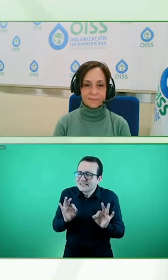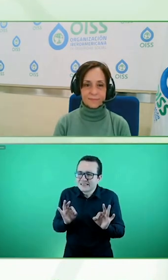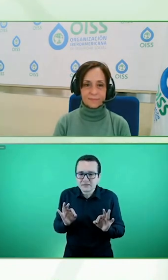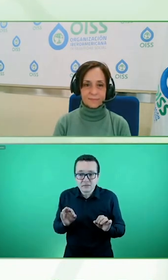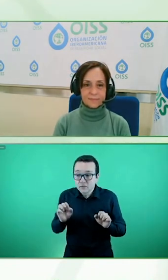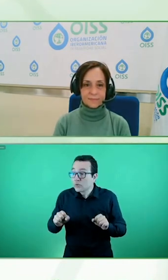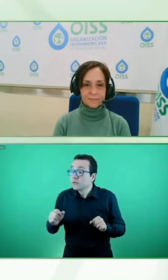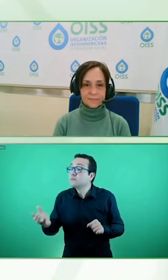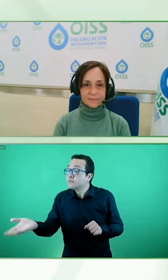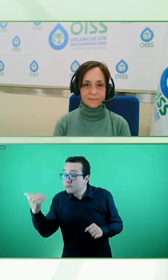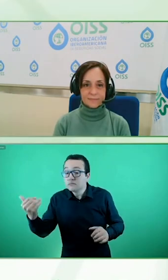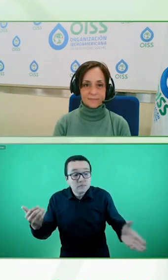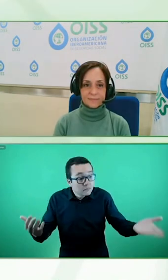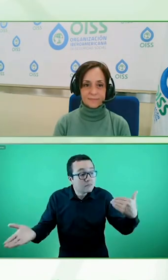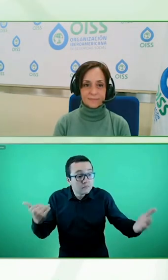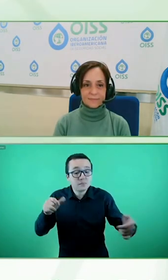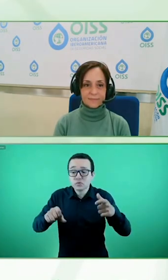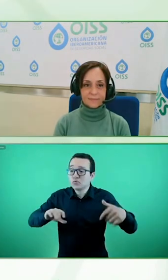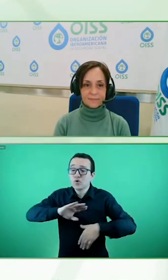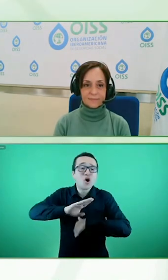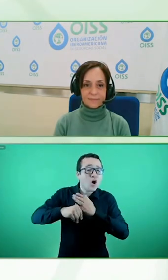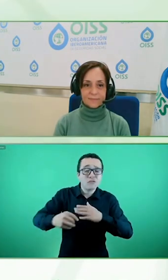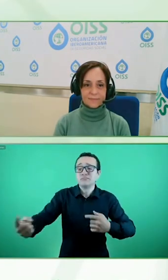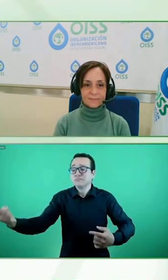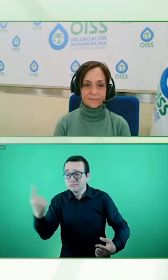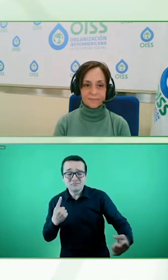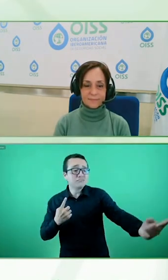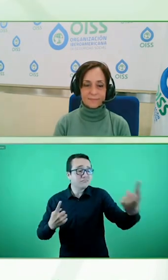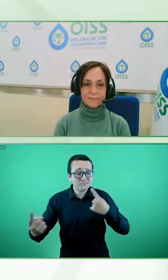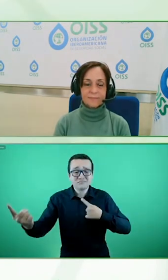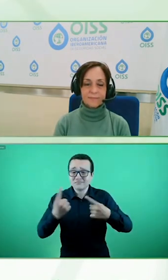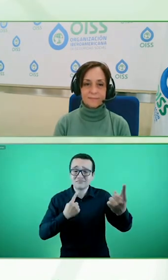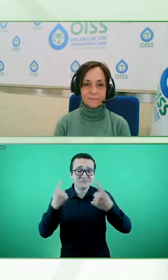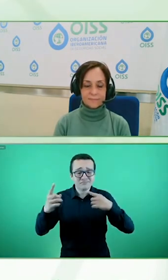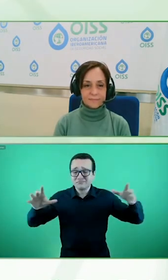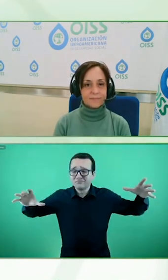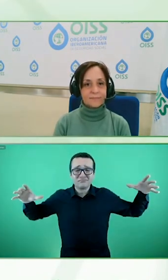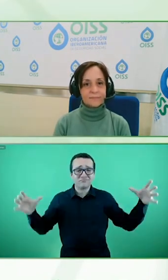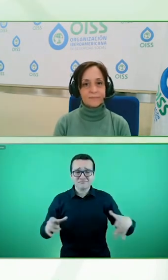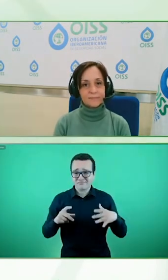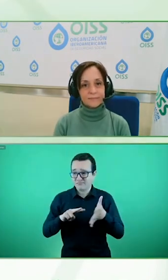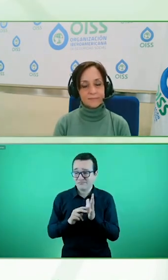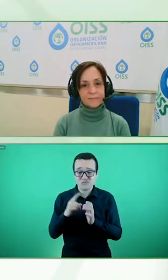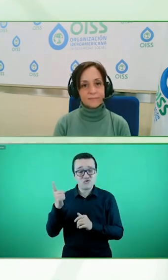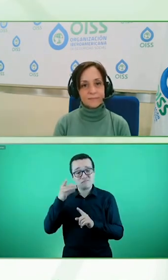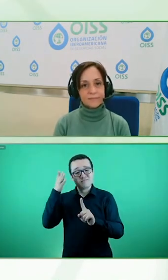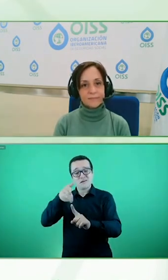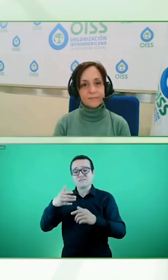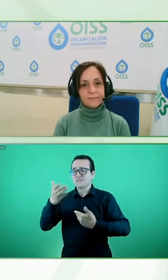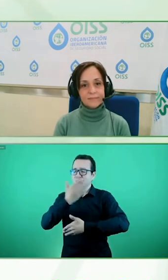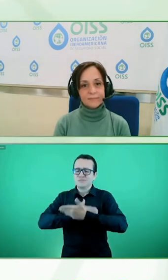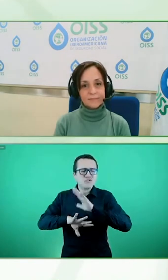decía de todos los actores no únicamente con el foco en discapacidad sino intentar extrapolarlo a los diferentes ámbitos